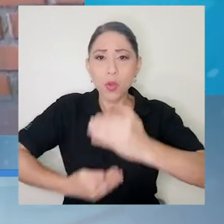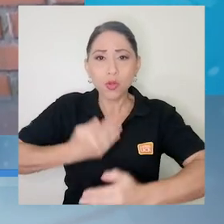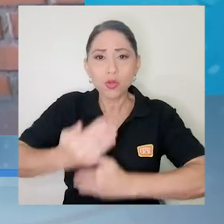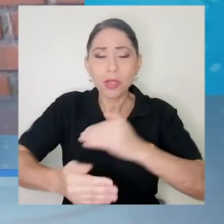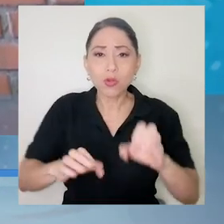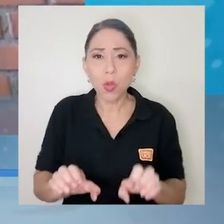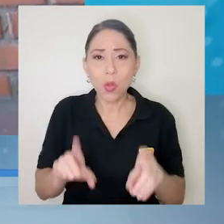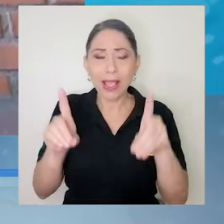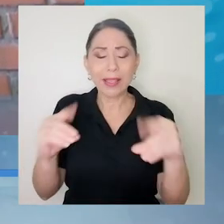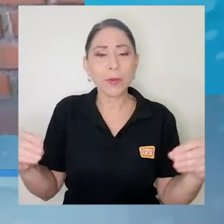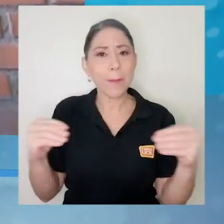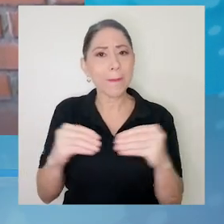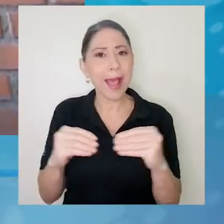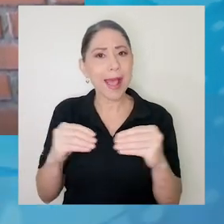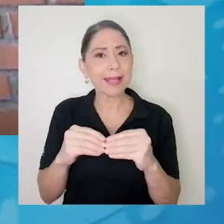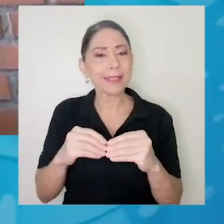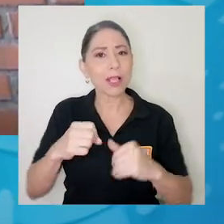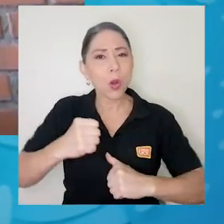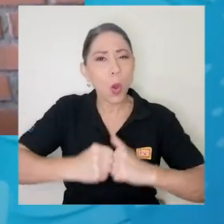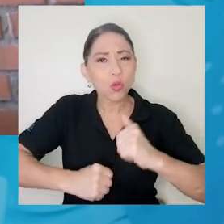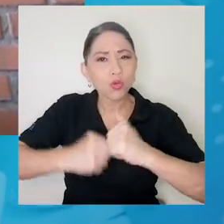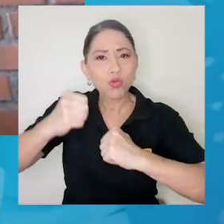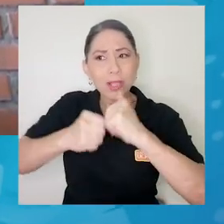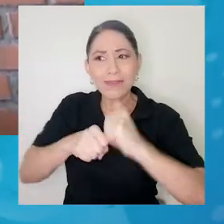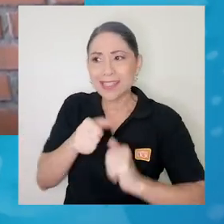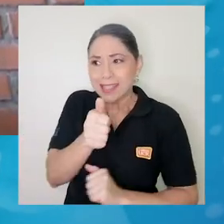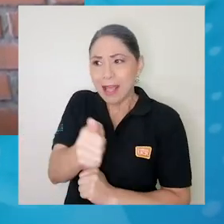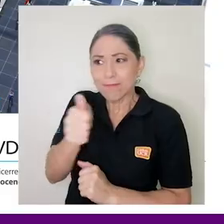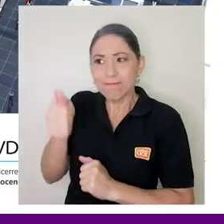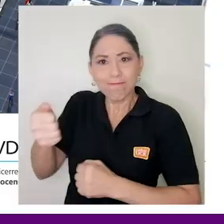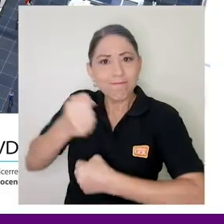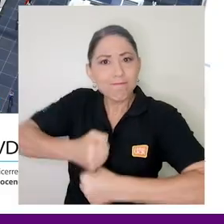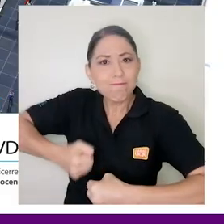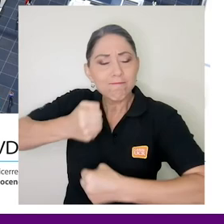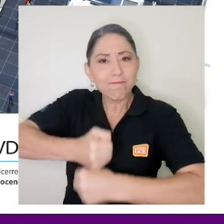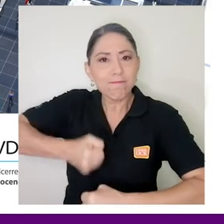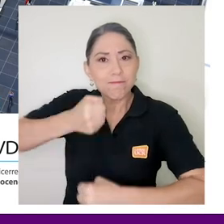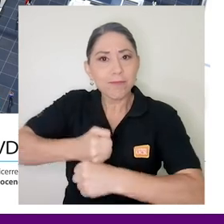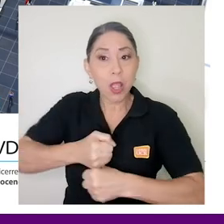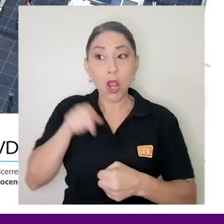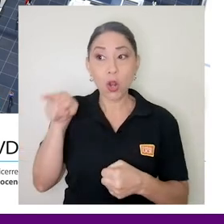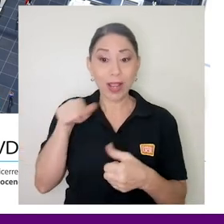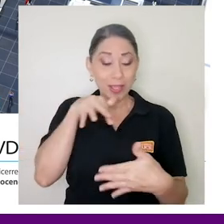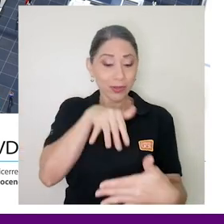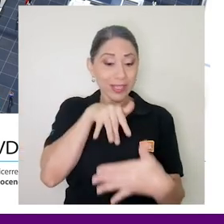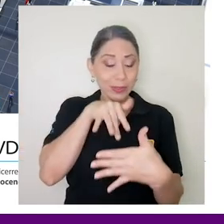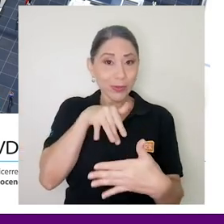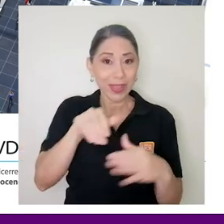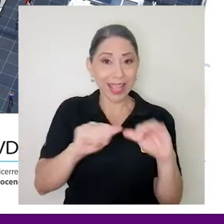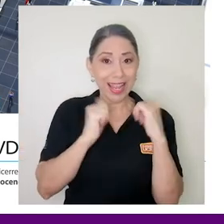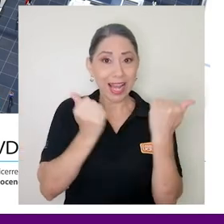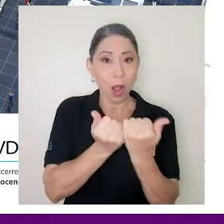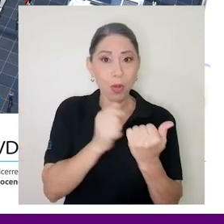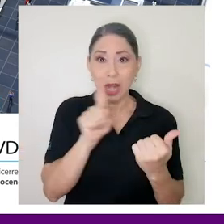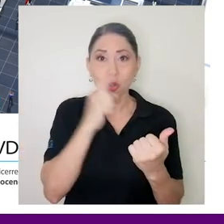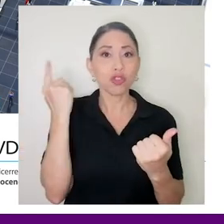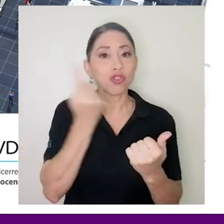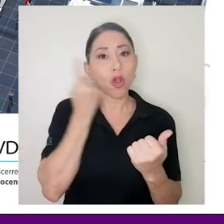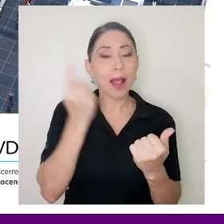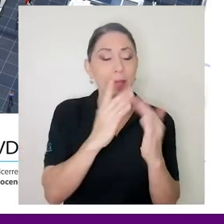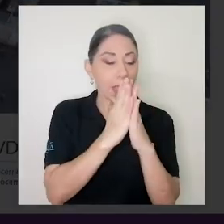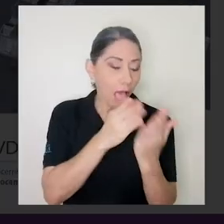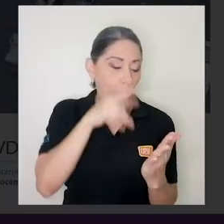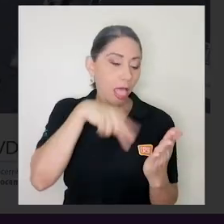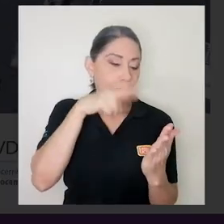un proceso educativo más constructivista, de forma que lo que se ve en el aula no quede únicamente en una teoría,